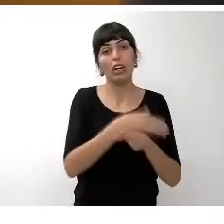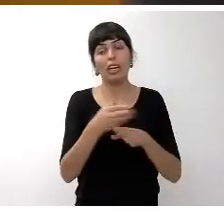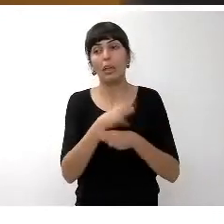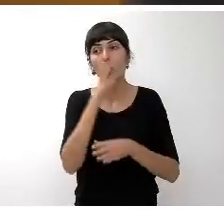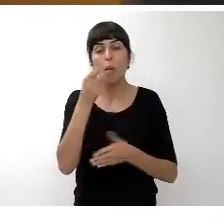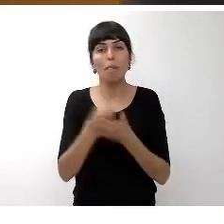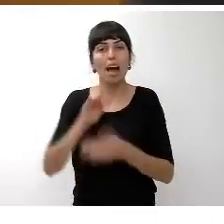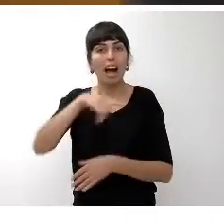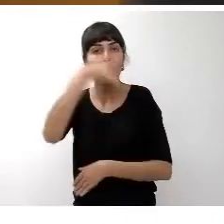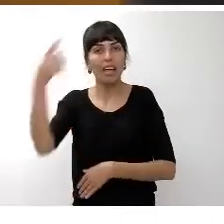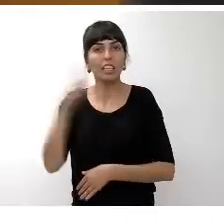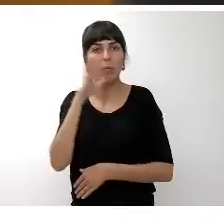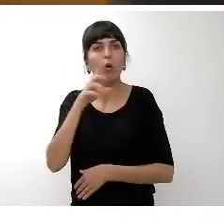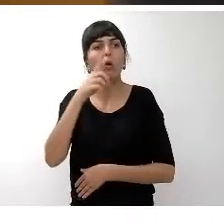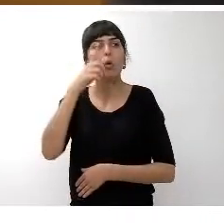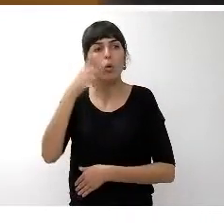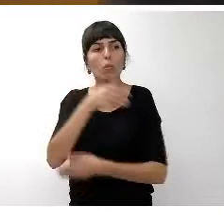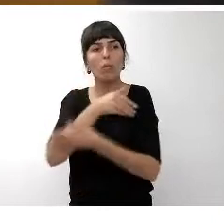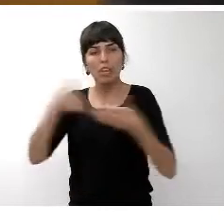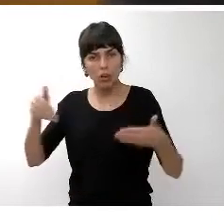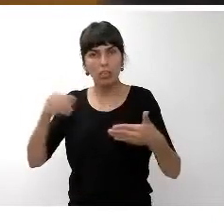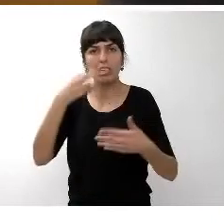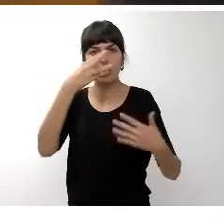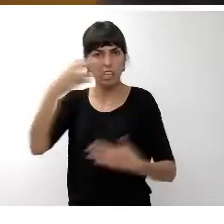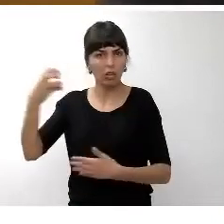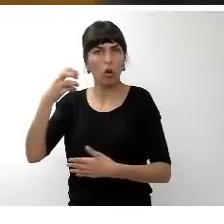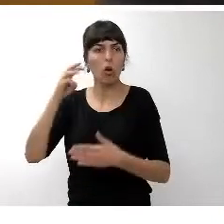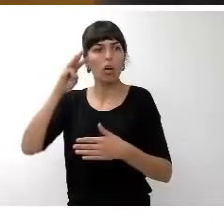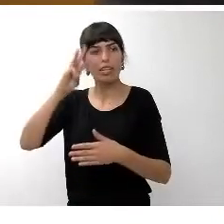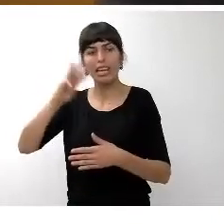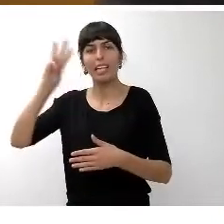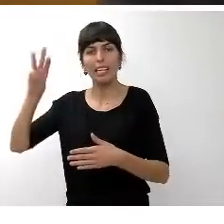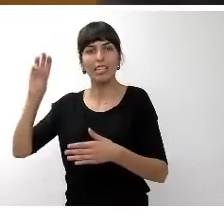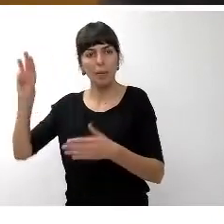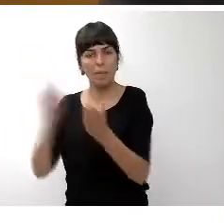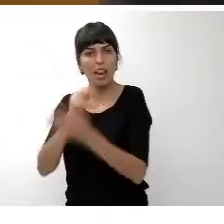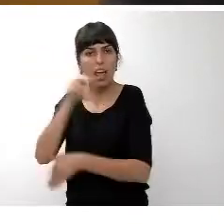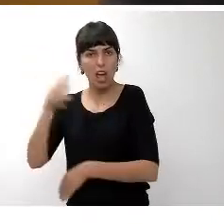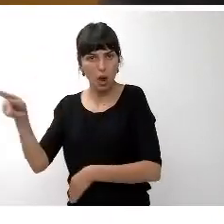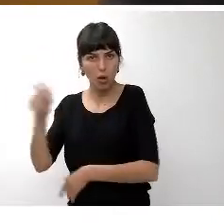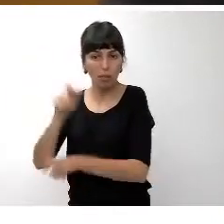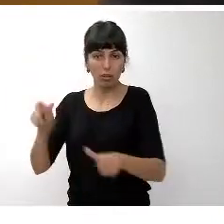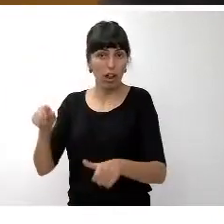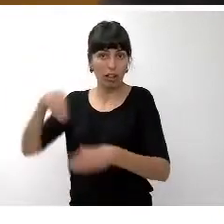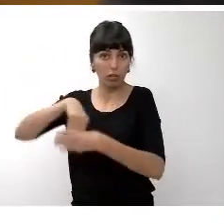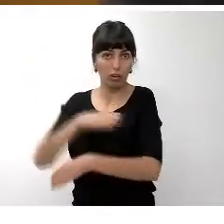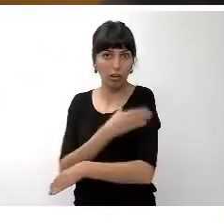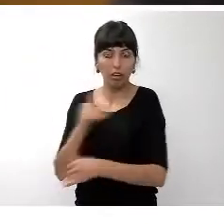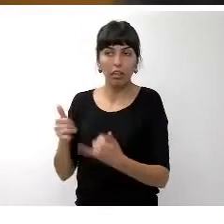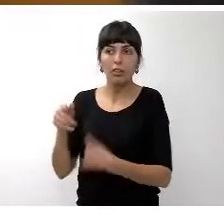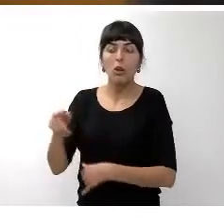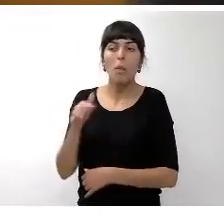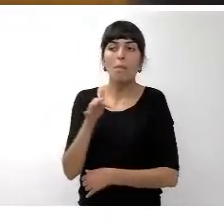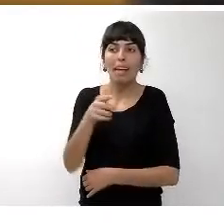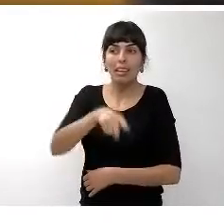millón 233.000 euros de los funcionarios, el personal funcionario y laboral de esta corporación. Asimismo, también